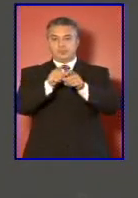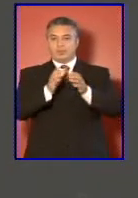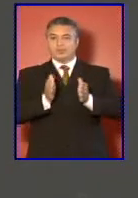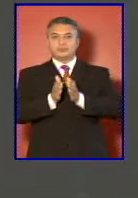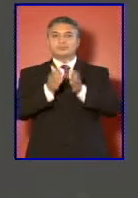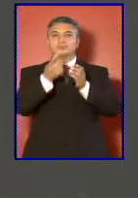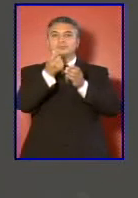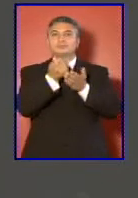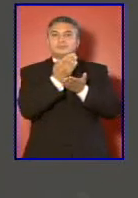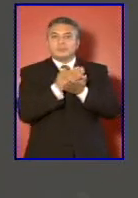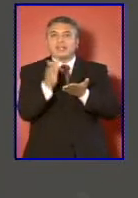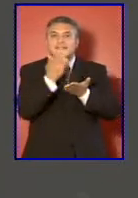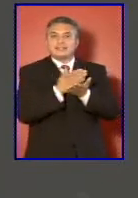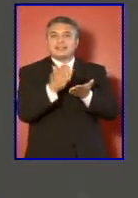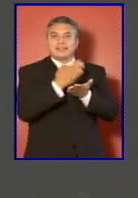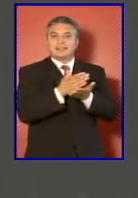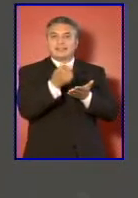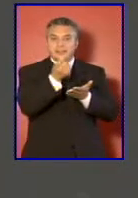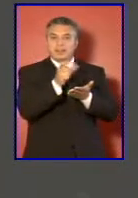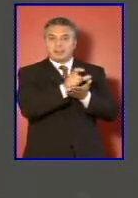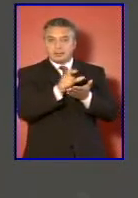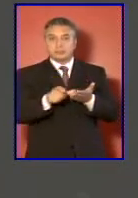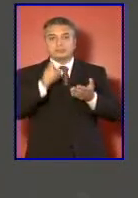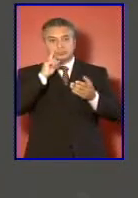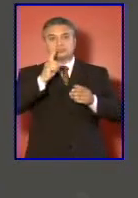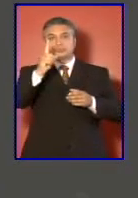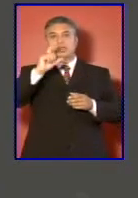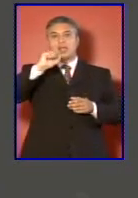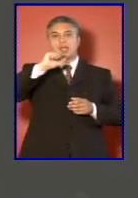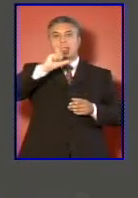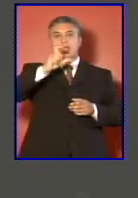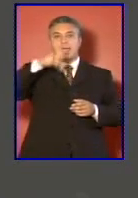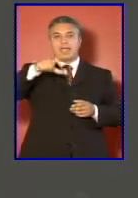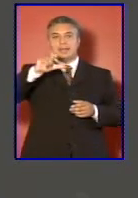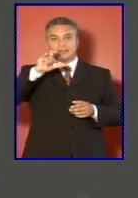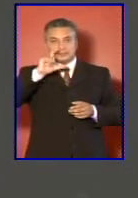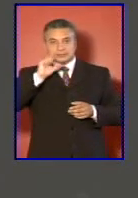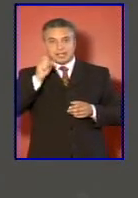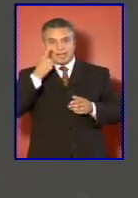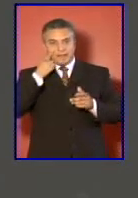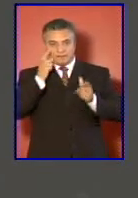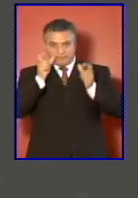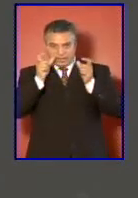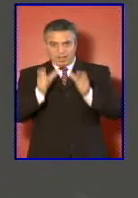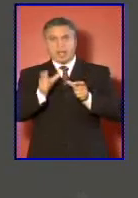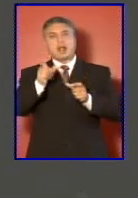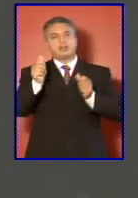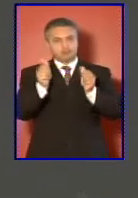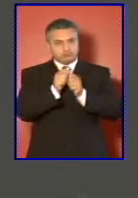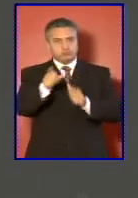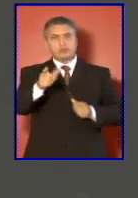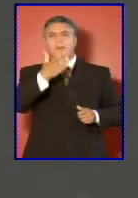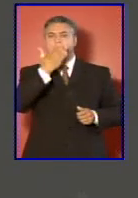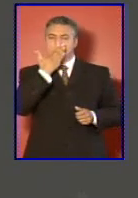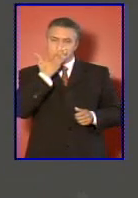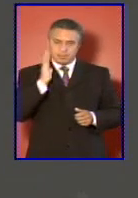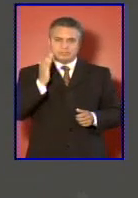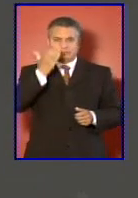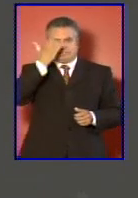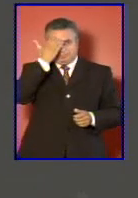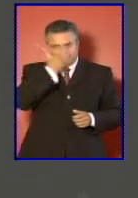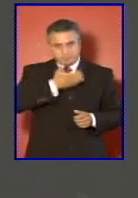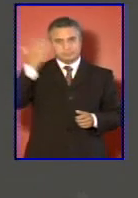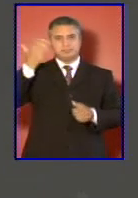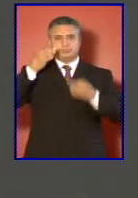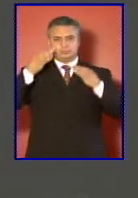excedentes de caja sea realizado por una agencia fiscal con capacidad prestigio y preparación adecuada